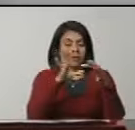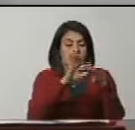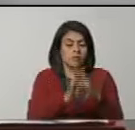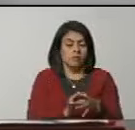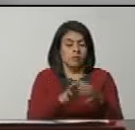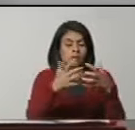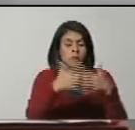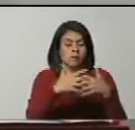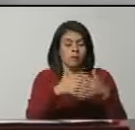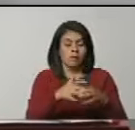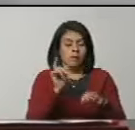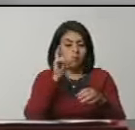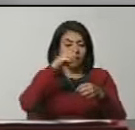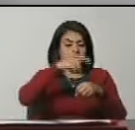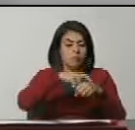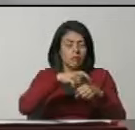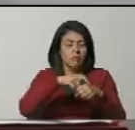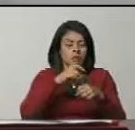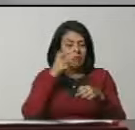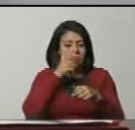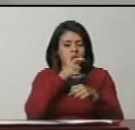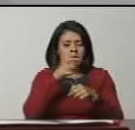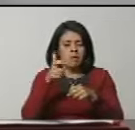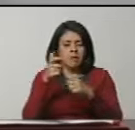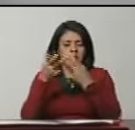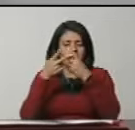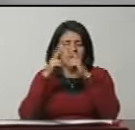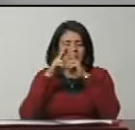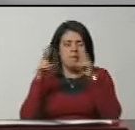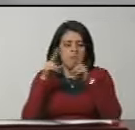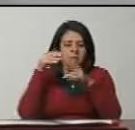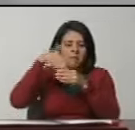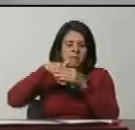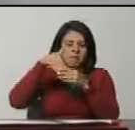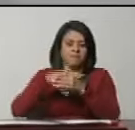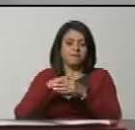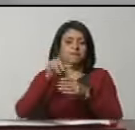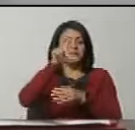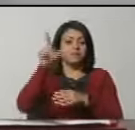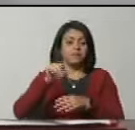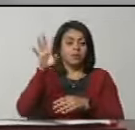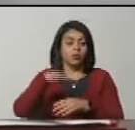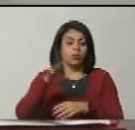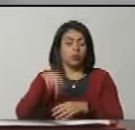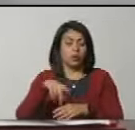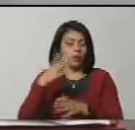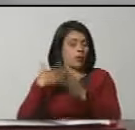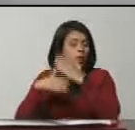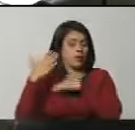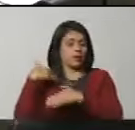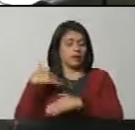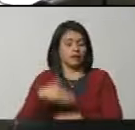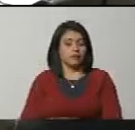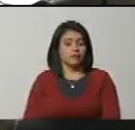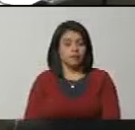transnacionales en el momento en que el pueblo salió masivamente a votar en el referendo consultivo.